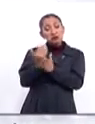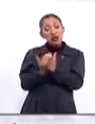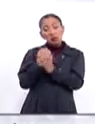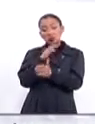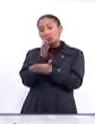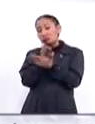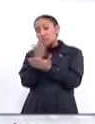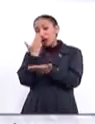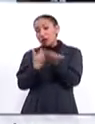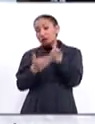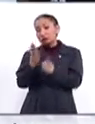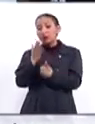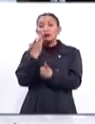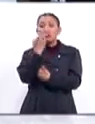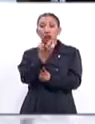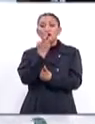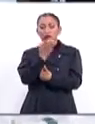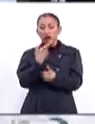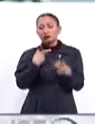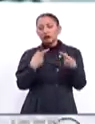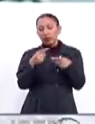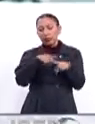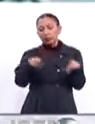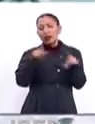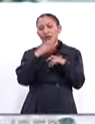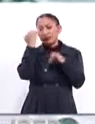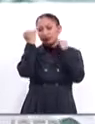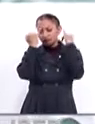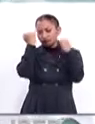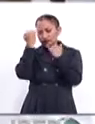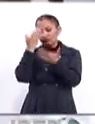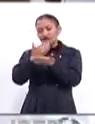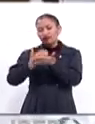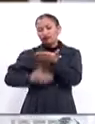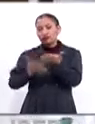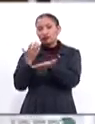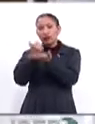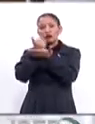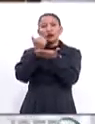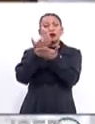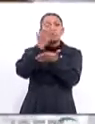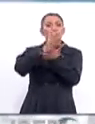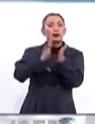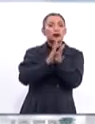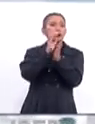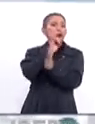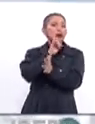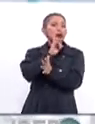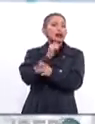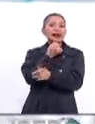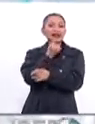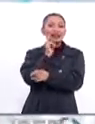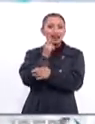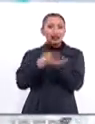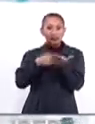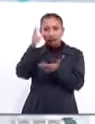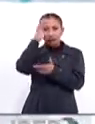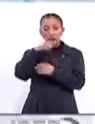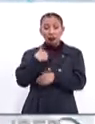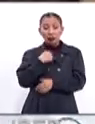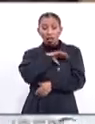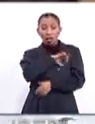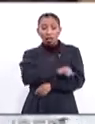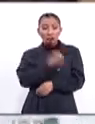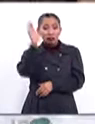menor oportunidad de desarrollo. Por eso se han realizado diversas iniciativas que fomentan la participación activa de las mujeres y las niñas en la ciencia. Mi